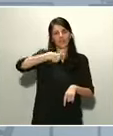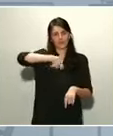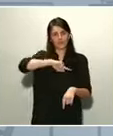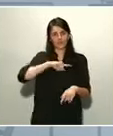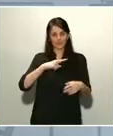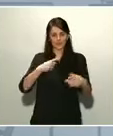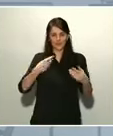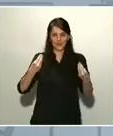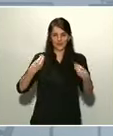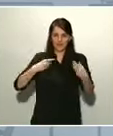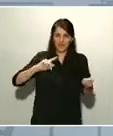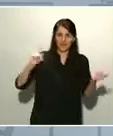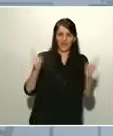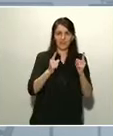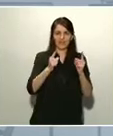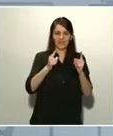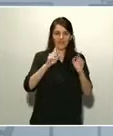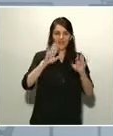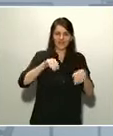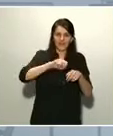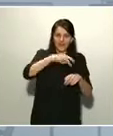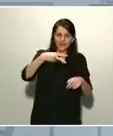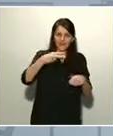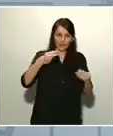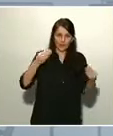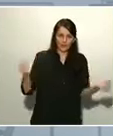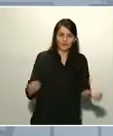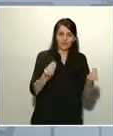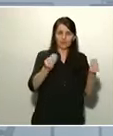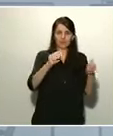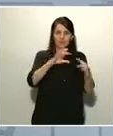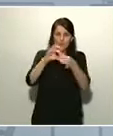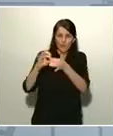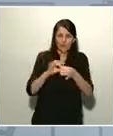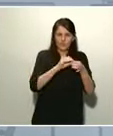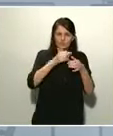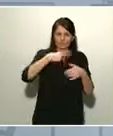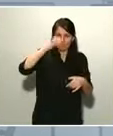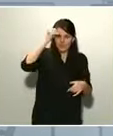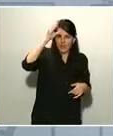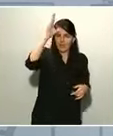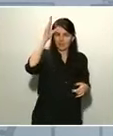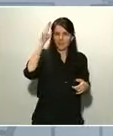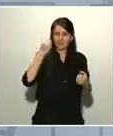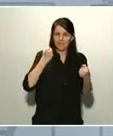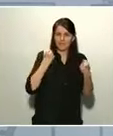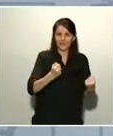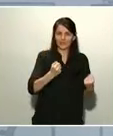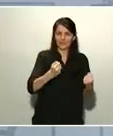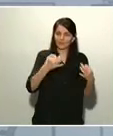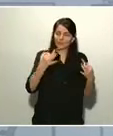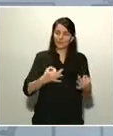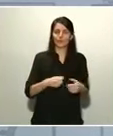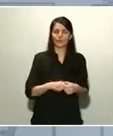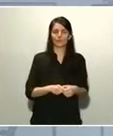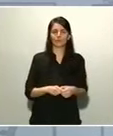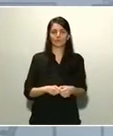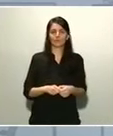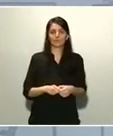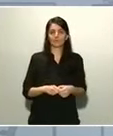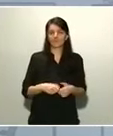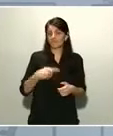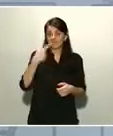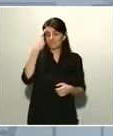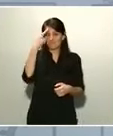que salgamos más fuertes, más sabios, más unidos de esta prueba. Yo estoy seguro de que cuando esto pase, que pasará y muy